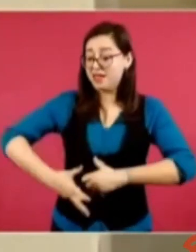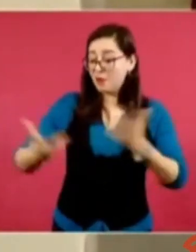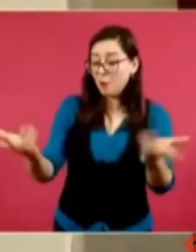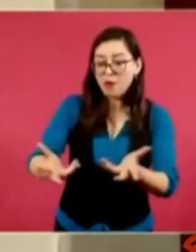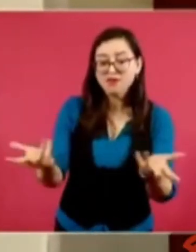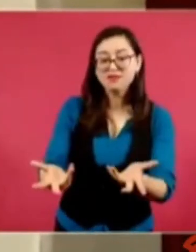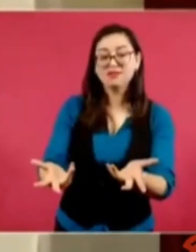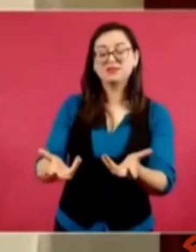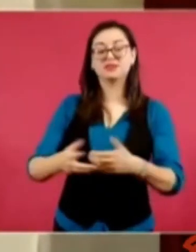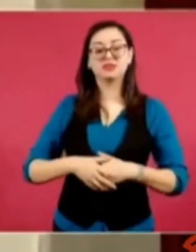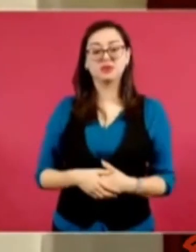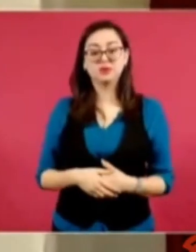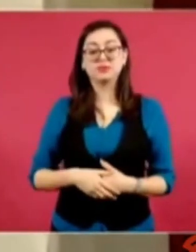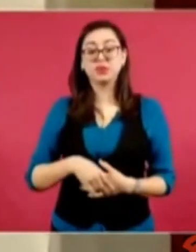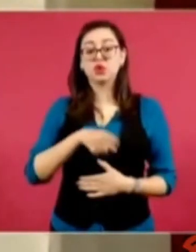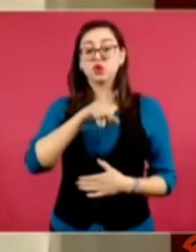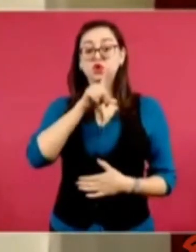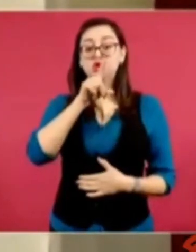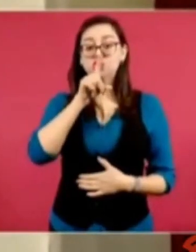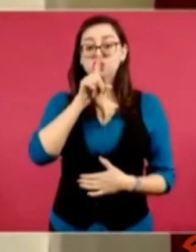casi en sigilo